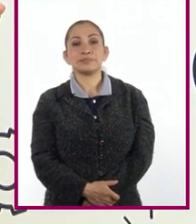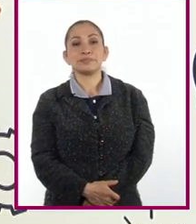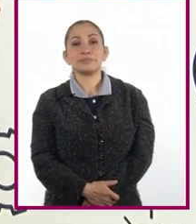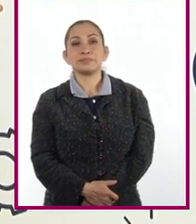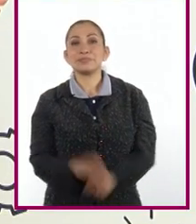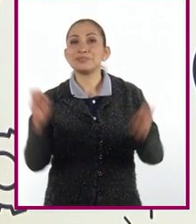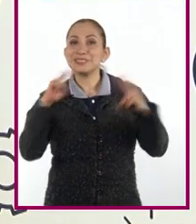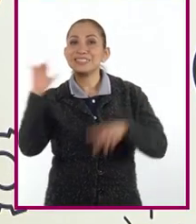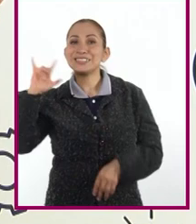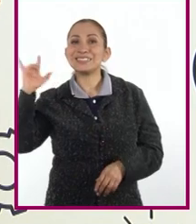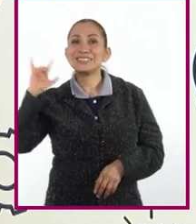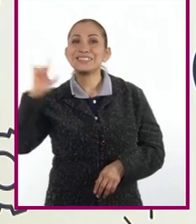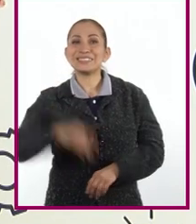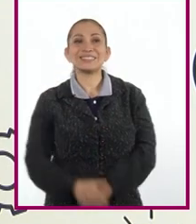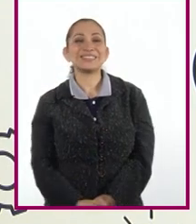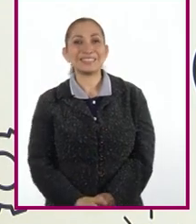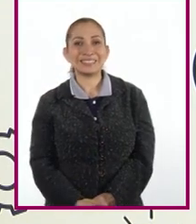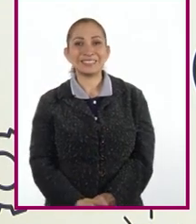¡Hasta la próxima!